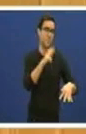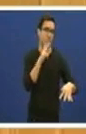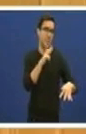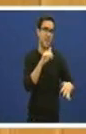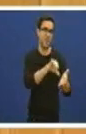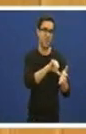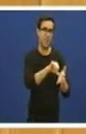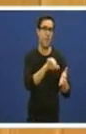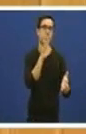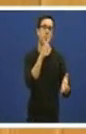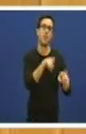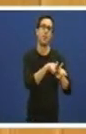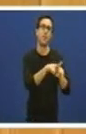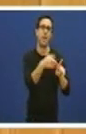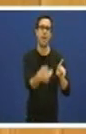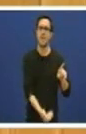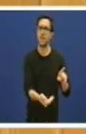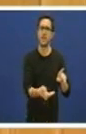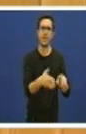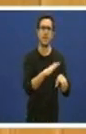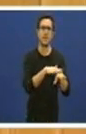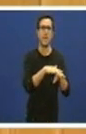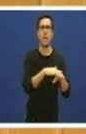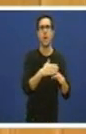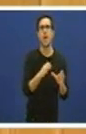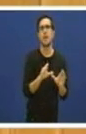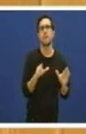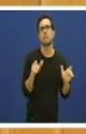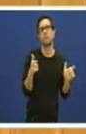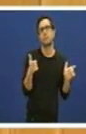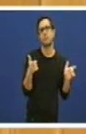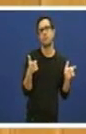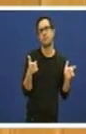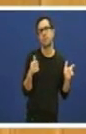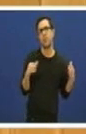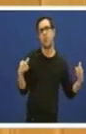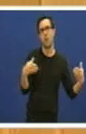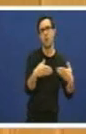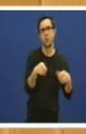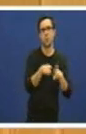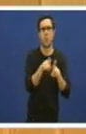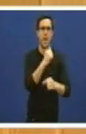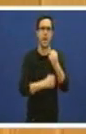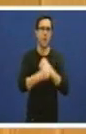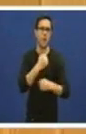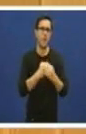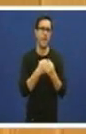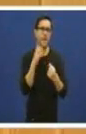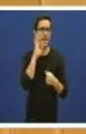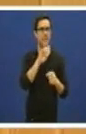da grande incidencia que ten no consunto do setor de economía e o que pesa o setor naval en esta